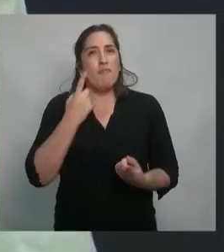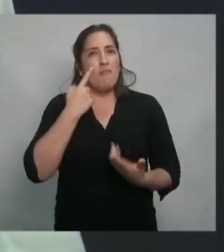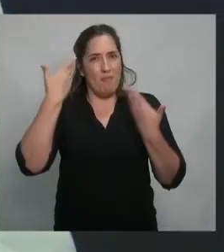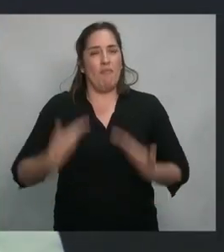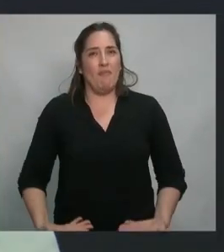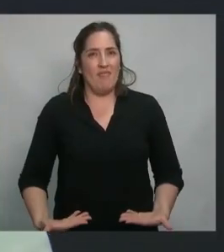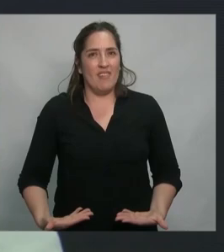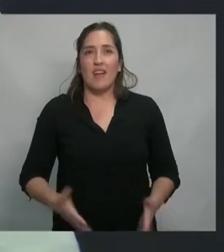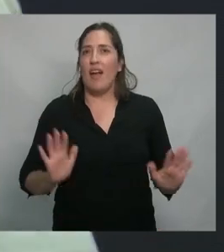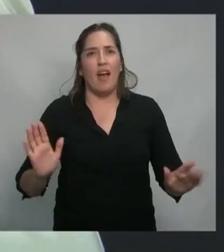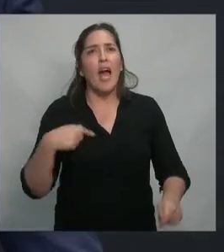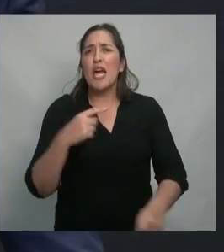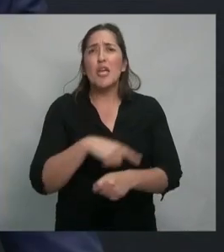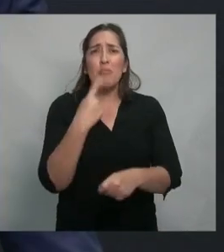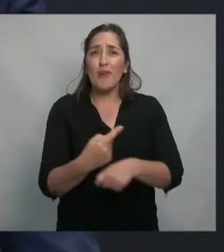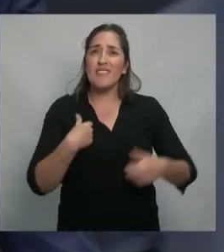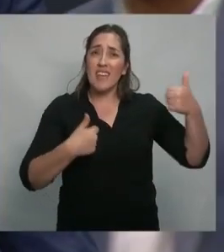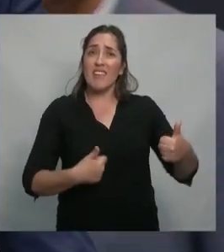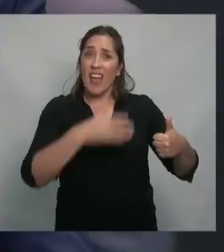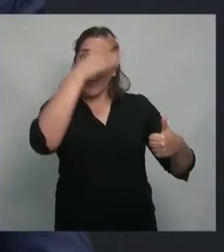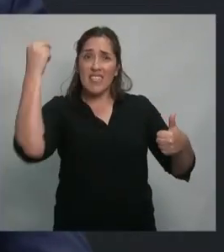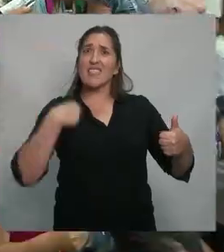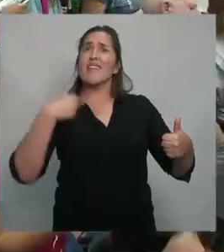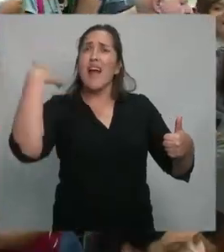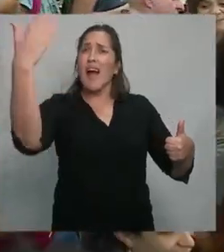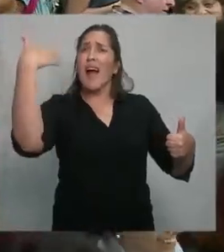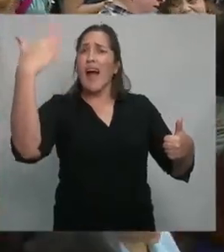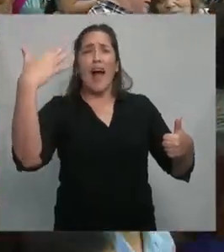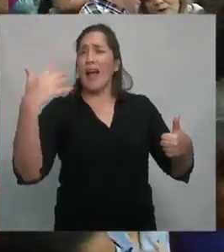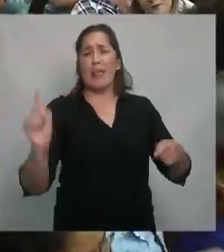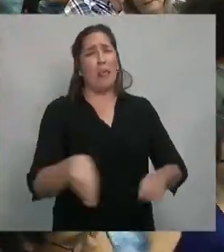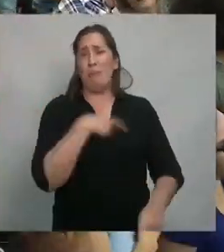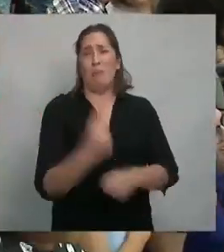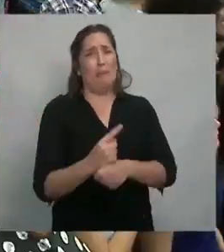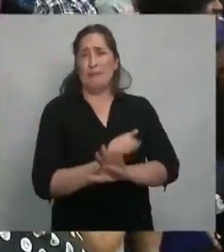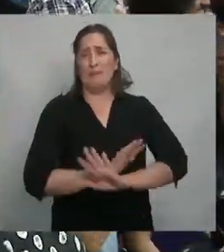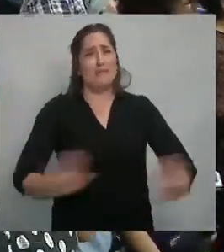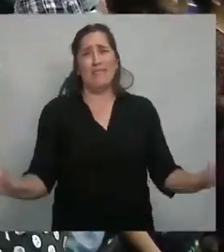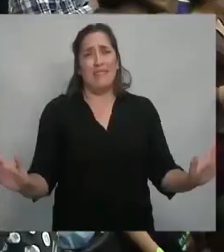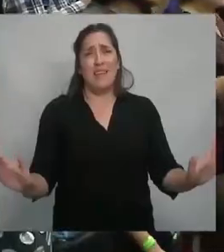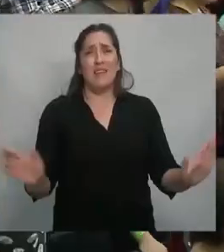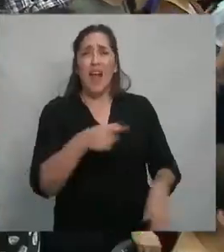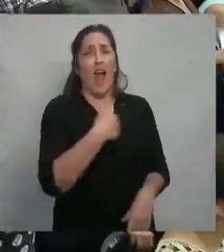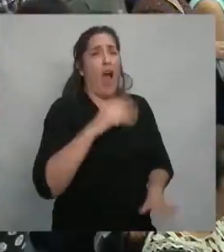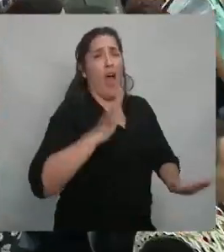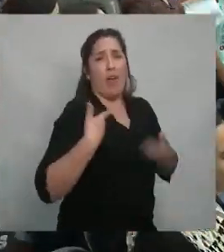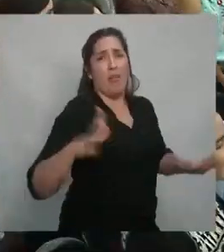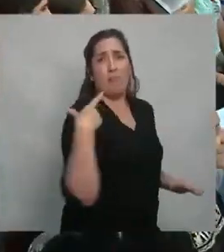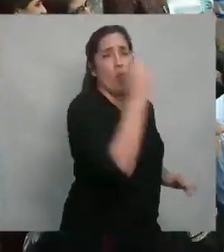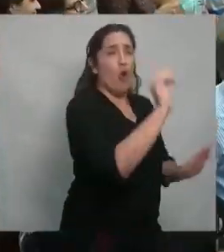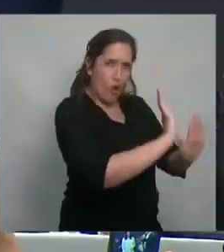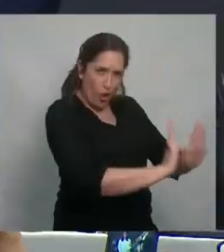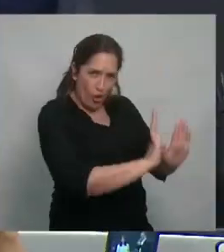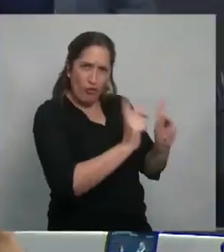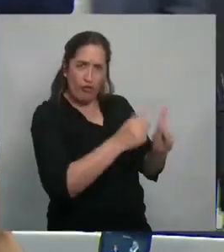Es absolutamente imposible hablar al lado de Cristina. No, no, no, esperá no te vayas que tenemos que hacerte el regalo.